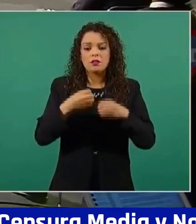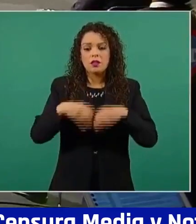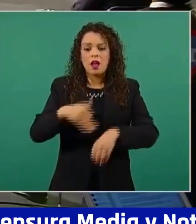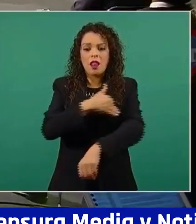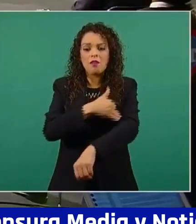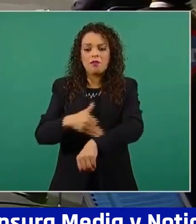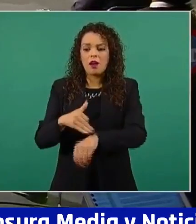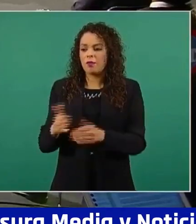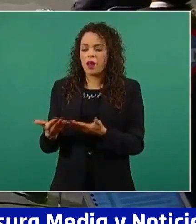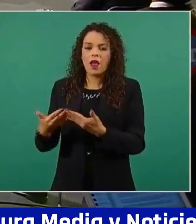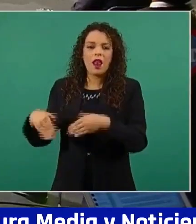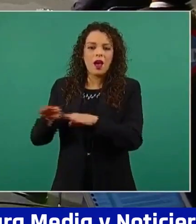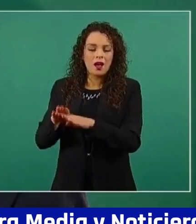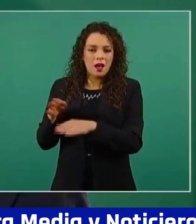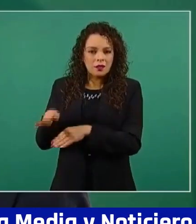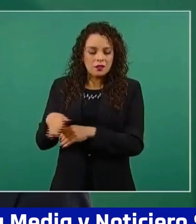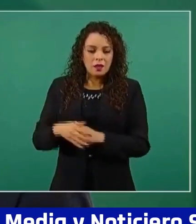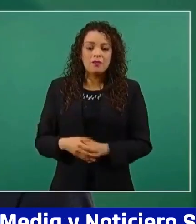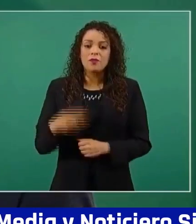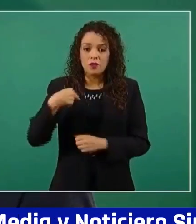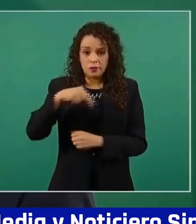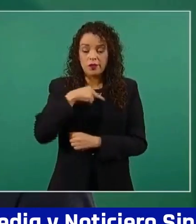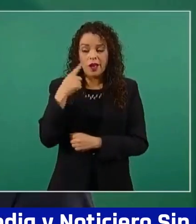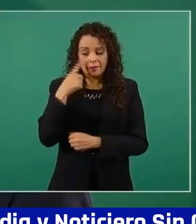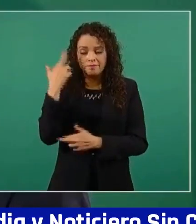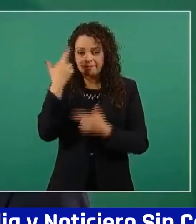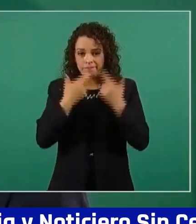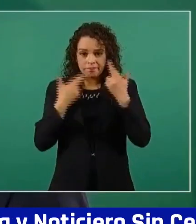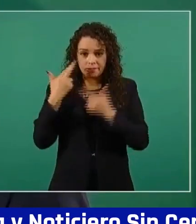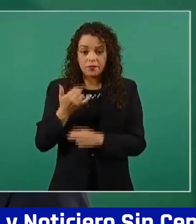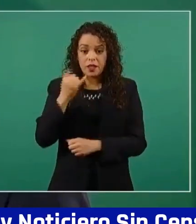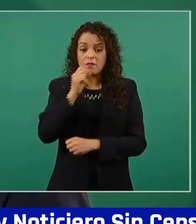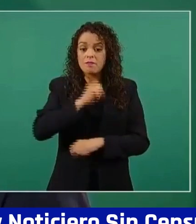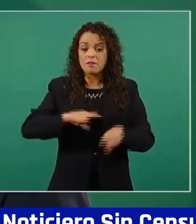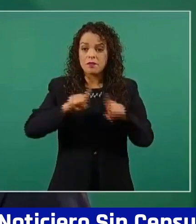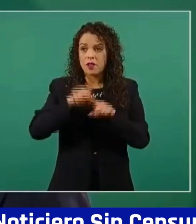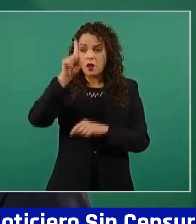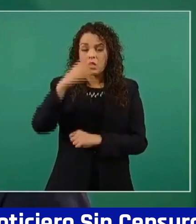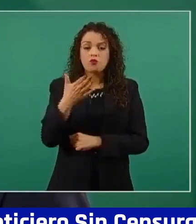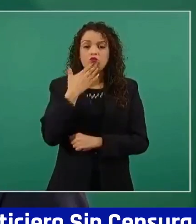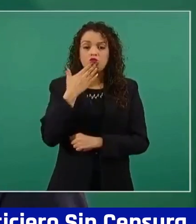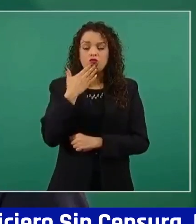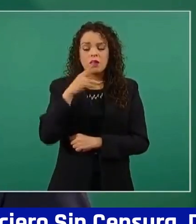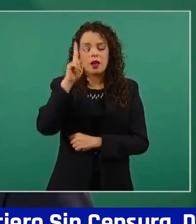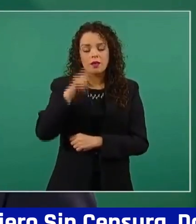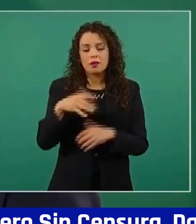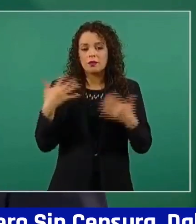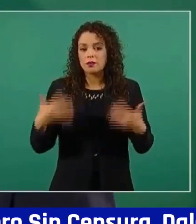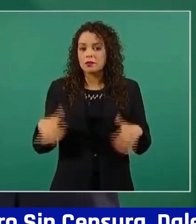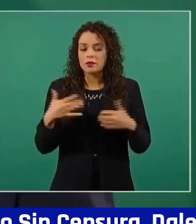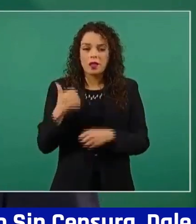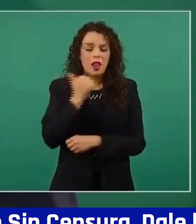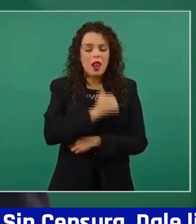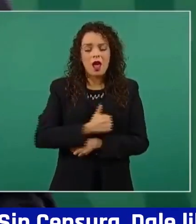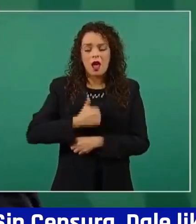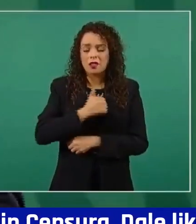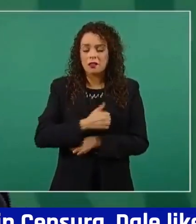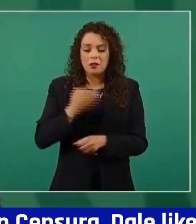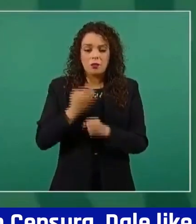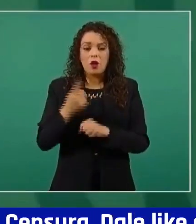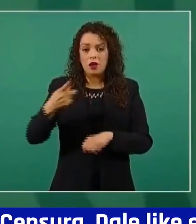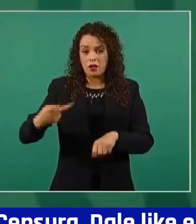eso. Y en el caso de Sonora, lo mismo. Es muy lamentable lo que está sucediendo